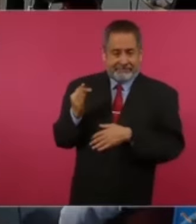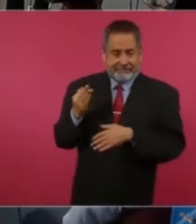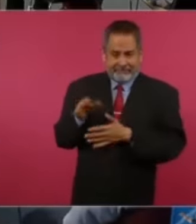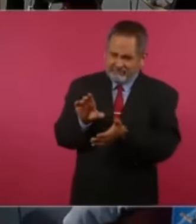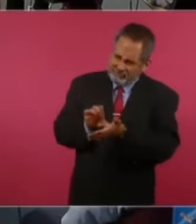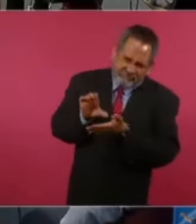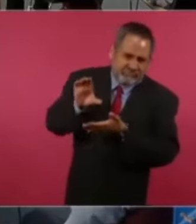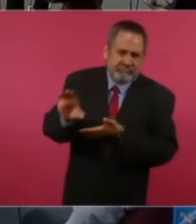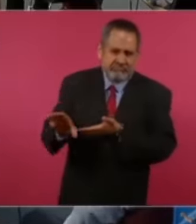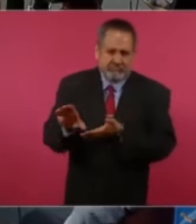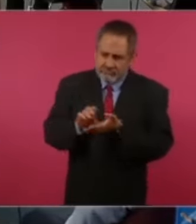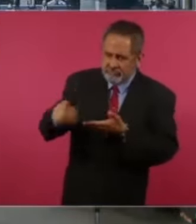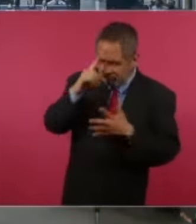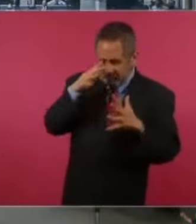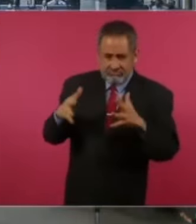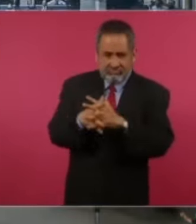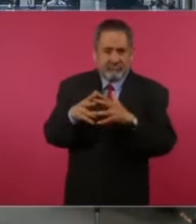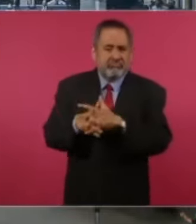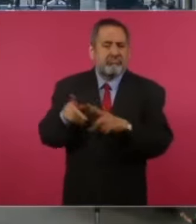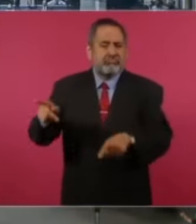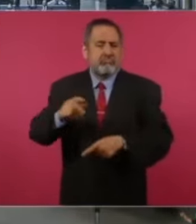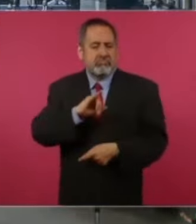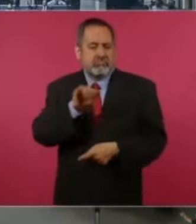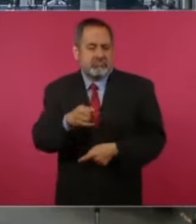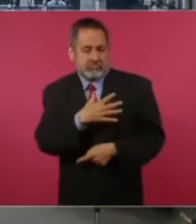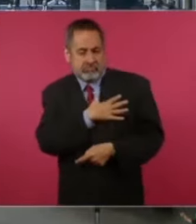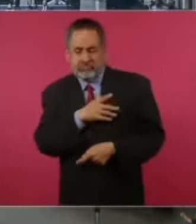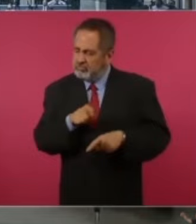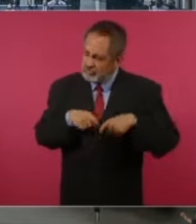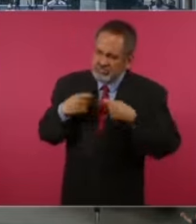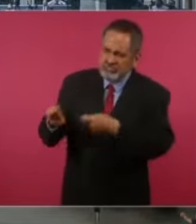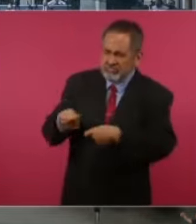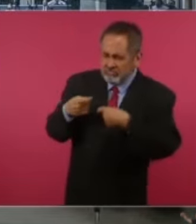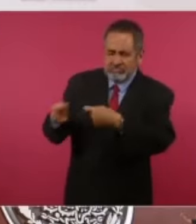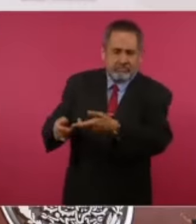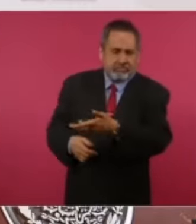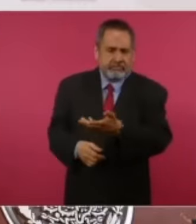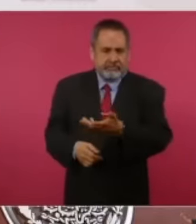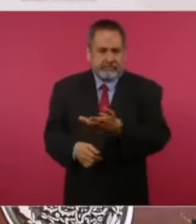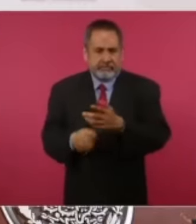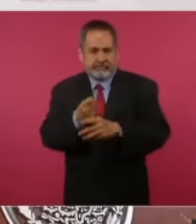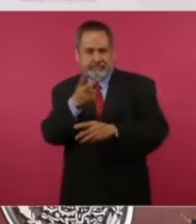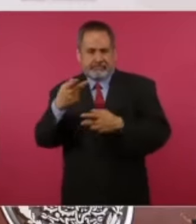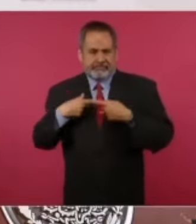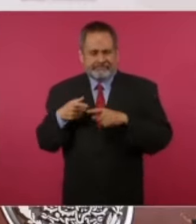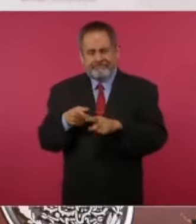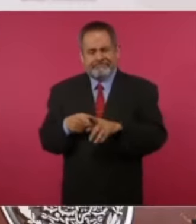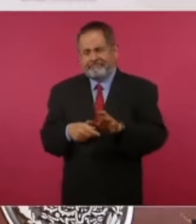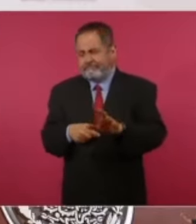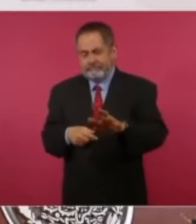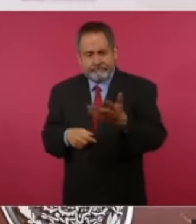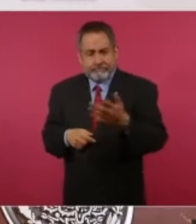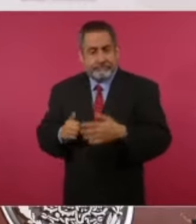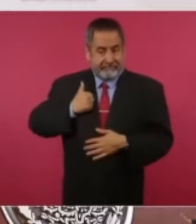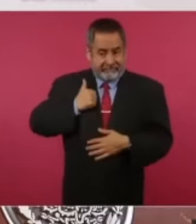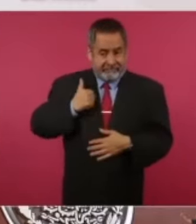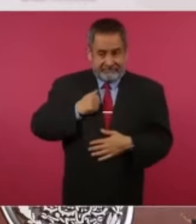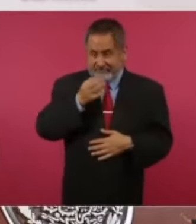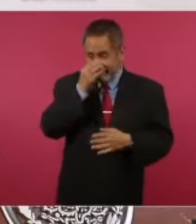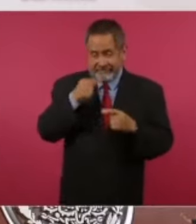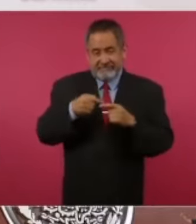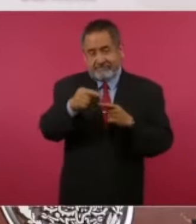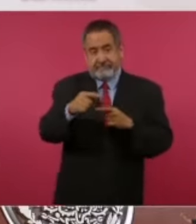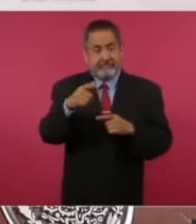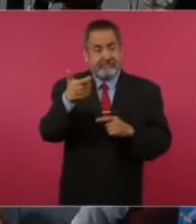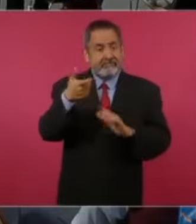obviamente Ecuador está en crecimiento y todo eso. Por ahora no puedo decir eso, pero espero que en algún momento alguien aparezca, como la señora, con una cara de sonrisa, porque